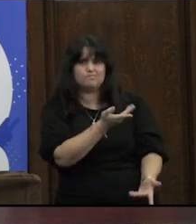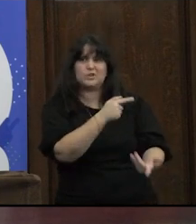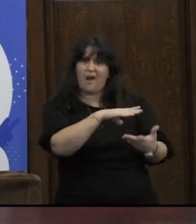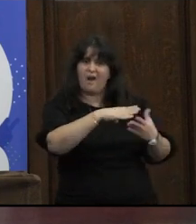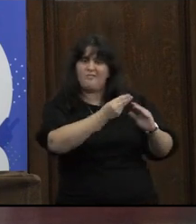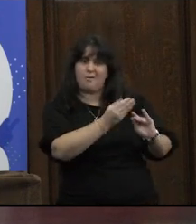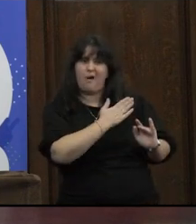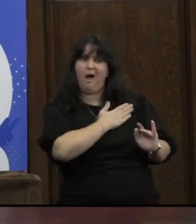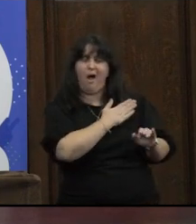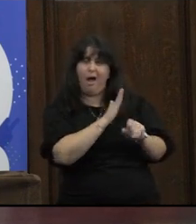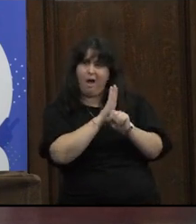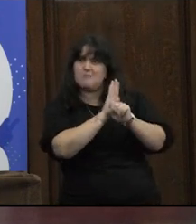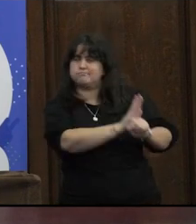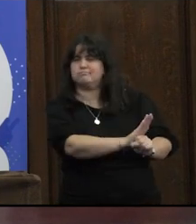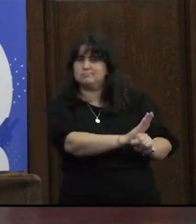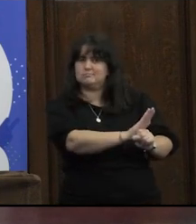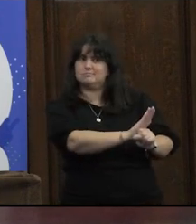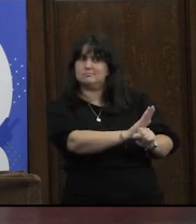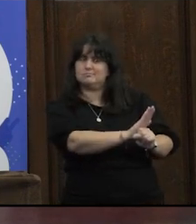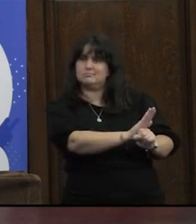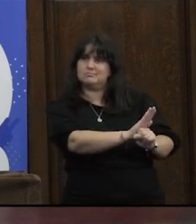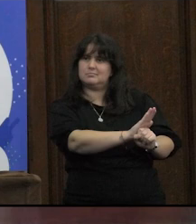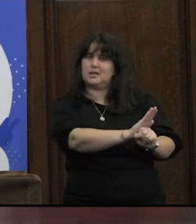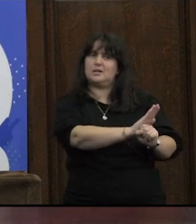porque es una forma de amor opresor